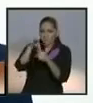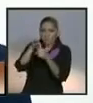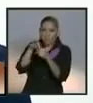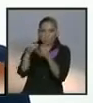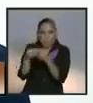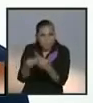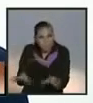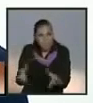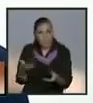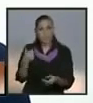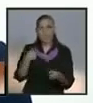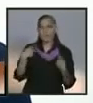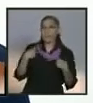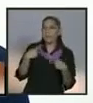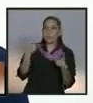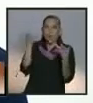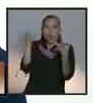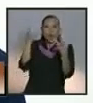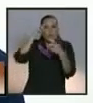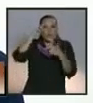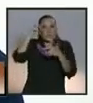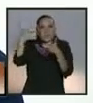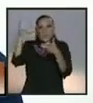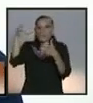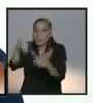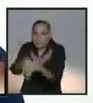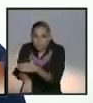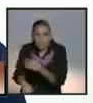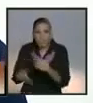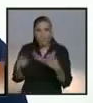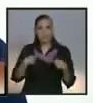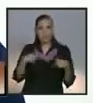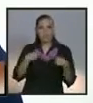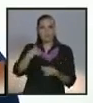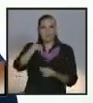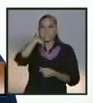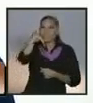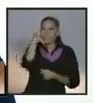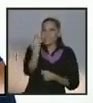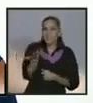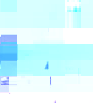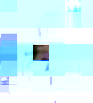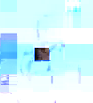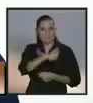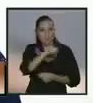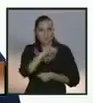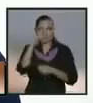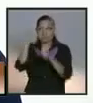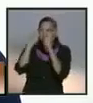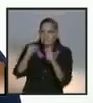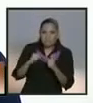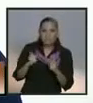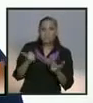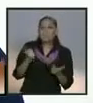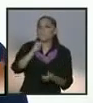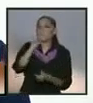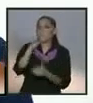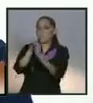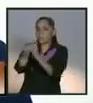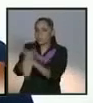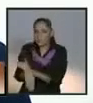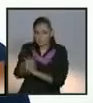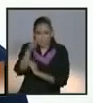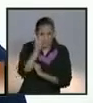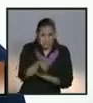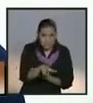adquirir una vivienda y tampoco tenían acceso a la salud. El México que tú y yo hemos construido es